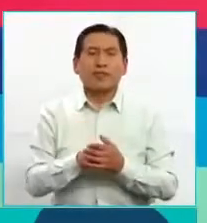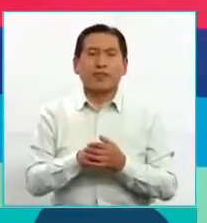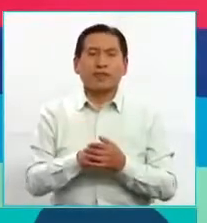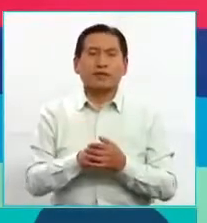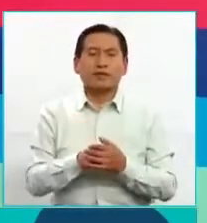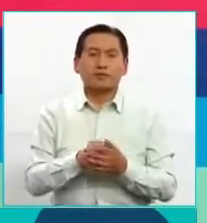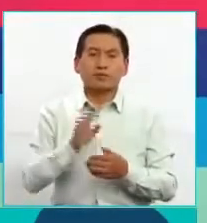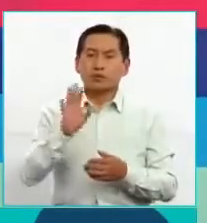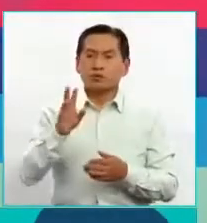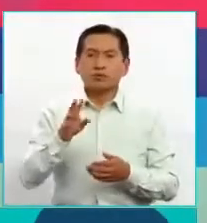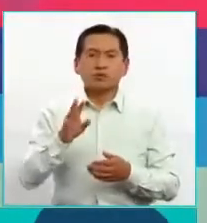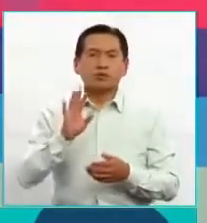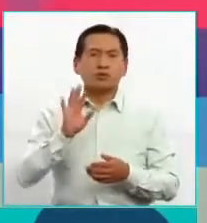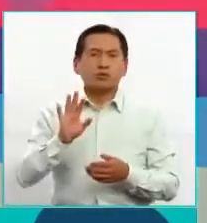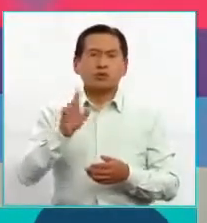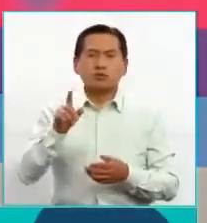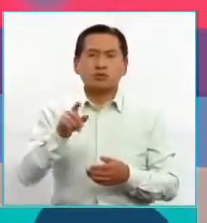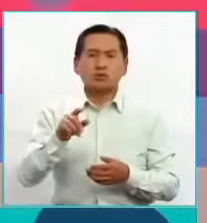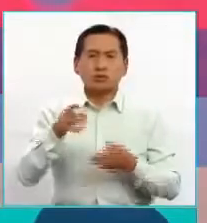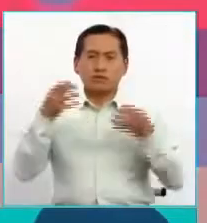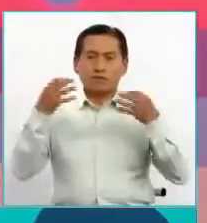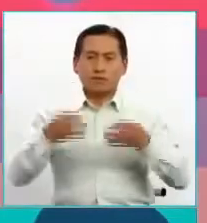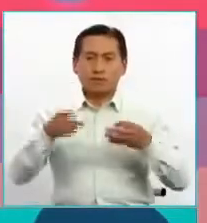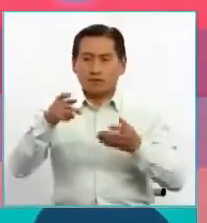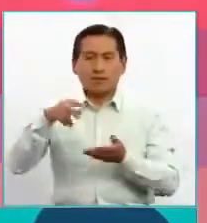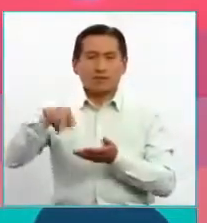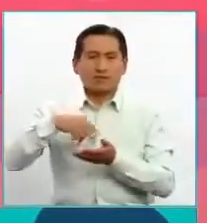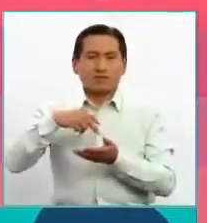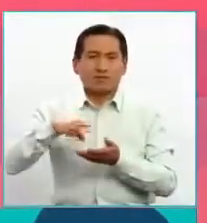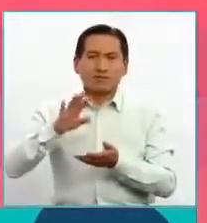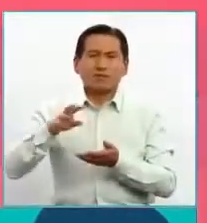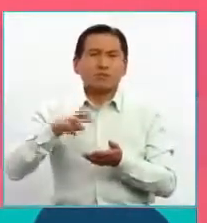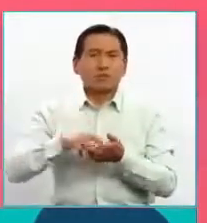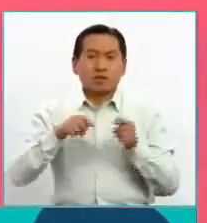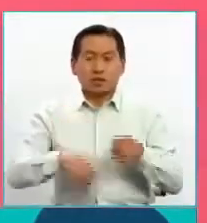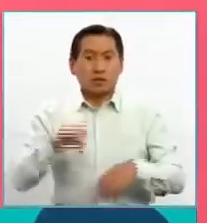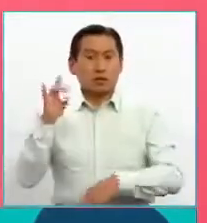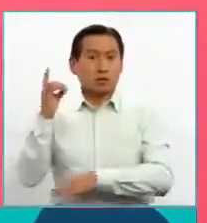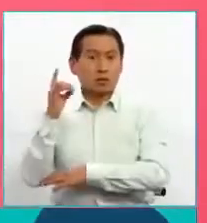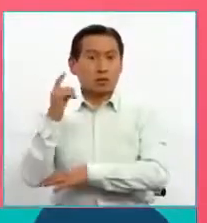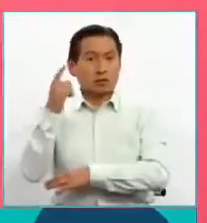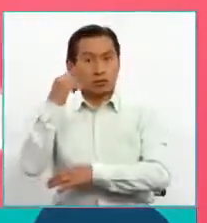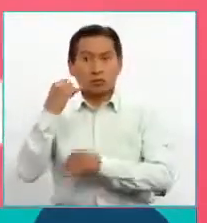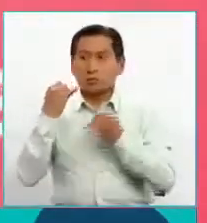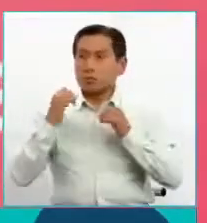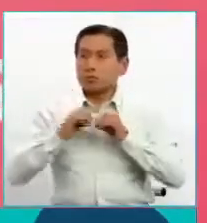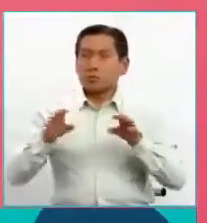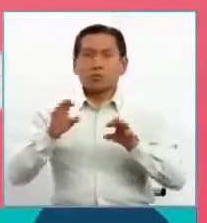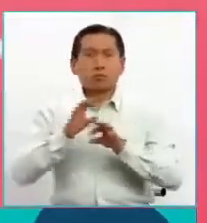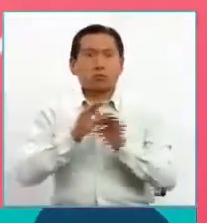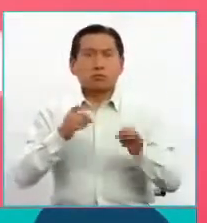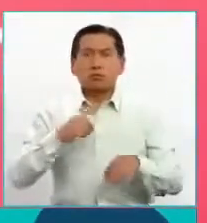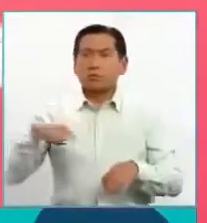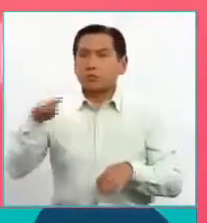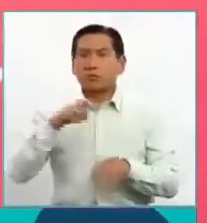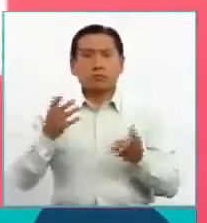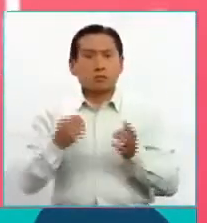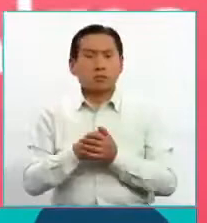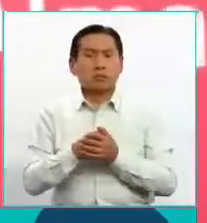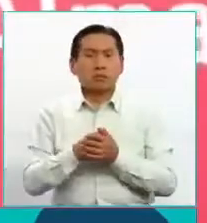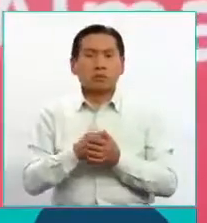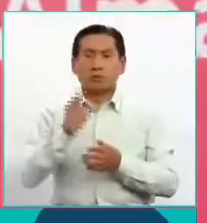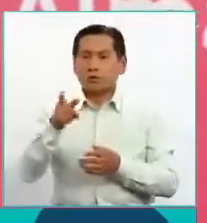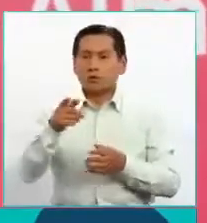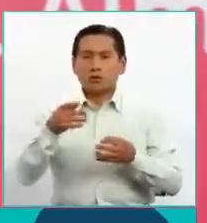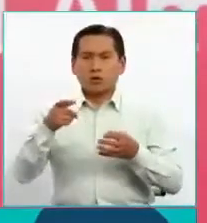Esa, ese festival de Jonjota en Bolivia no es difundido por muchos medios, eso es